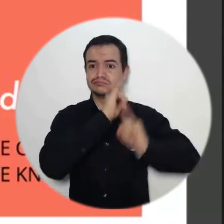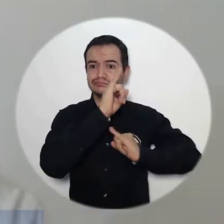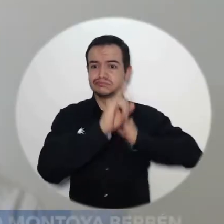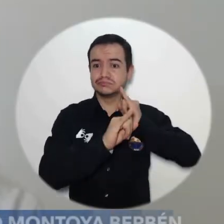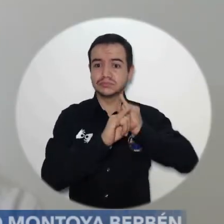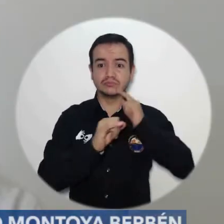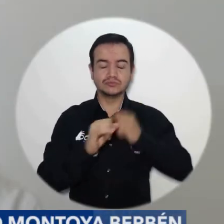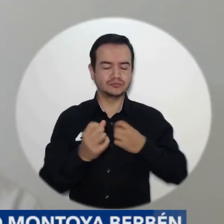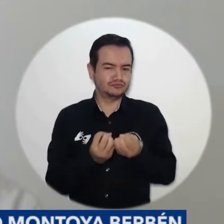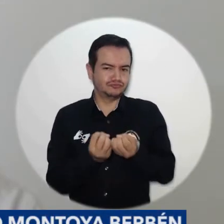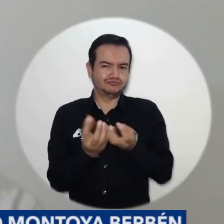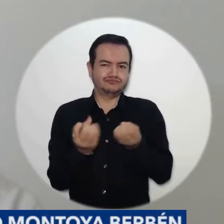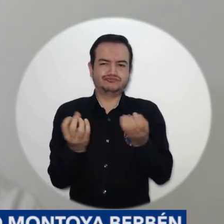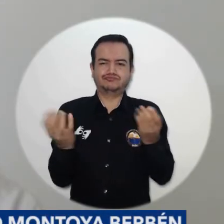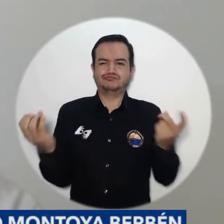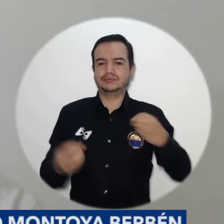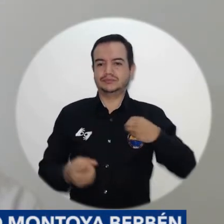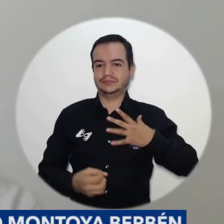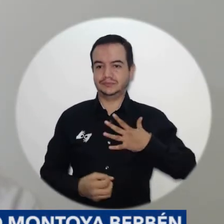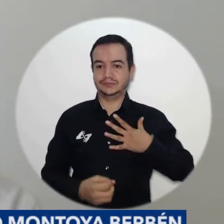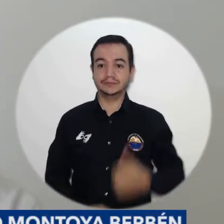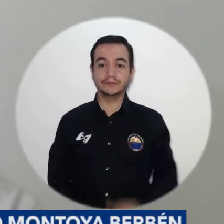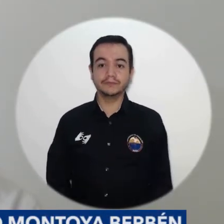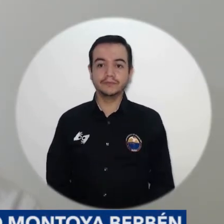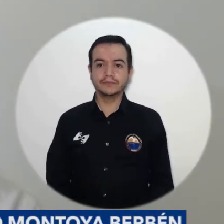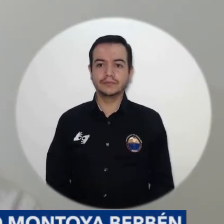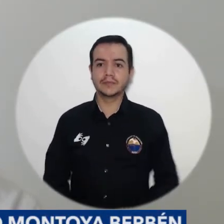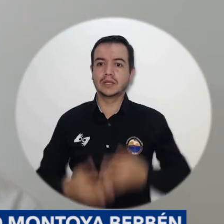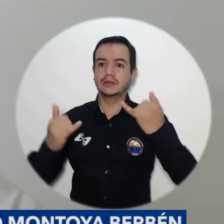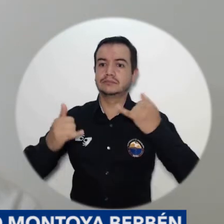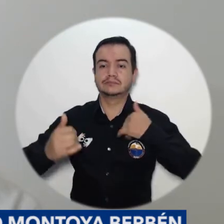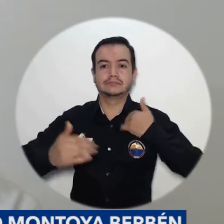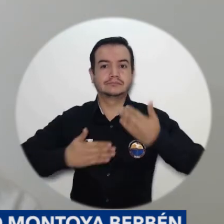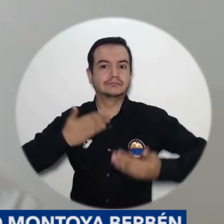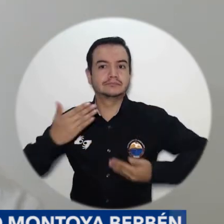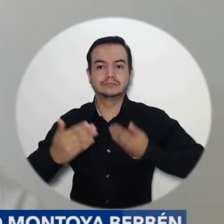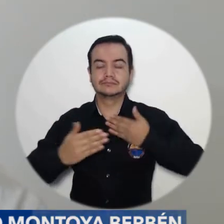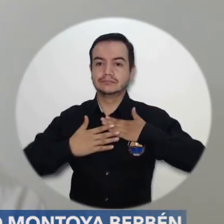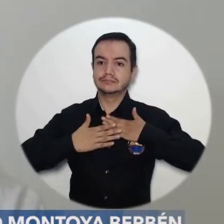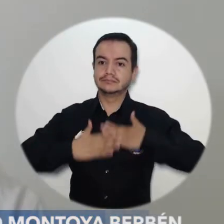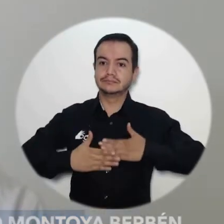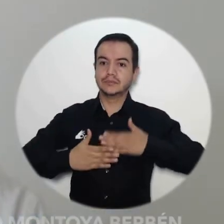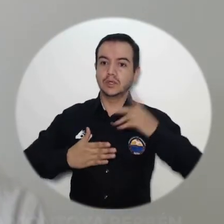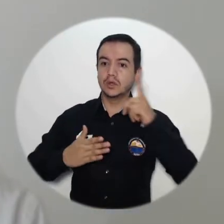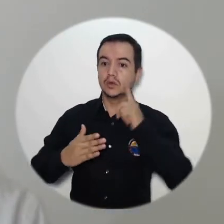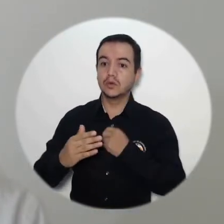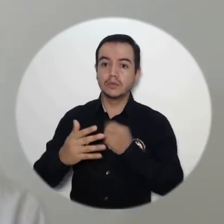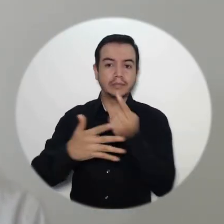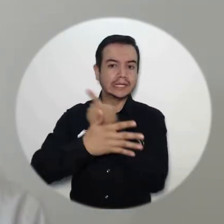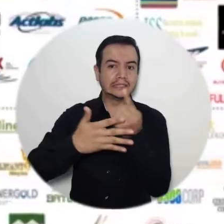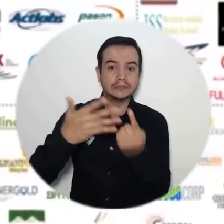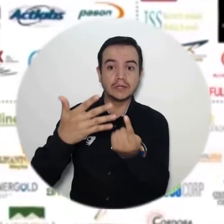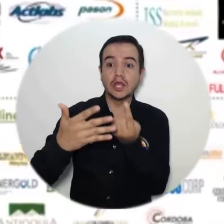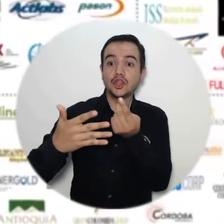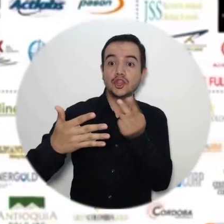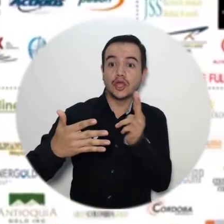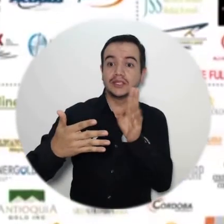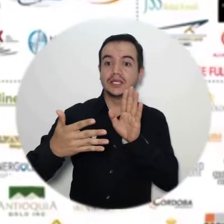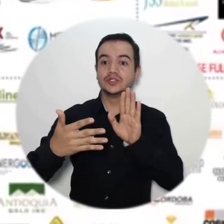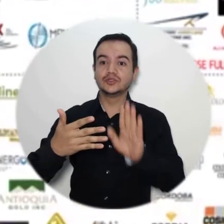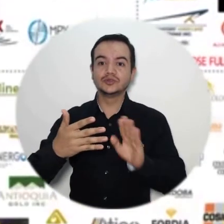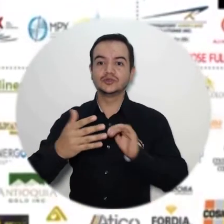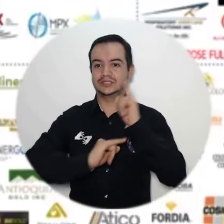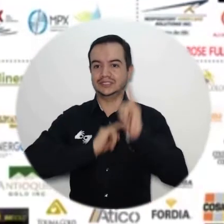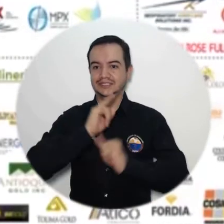satisfechos por la celebración duodécima de nuestra Semana Internacional. Fue un ejercicio que exigió